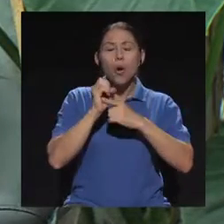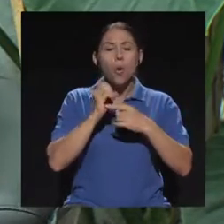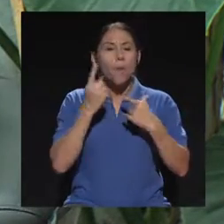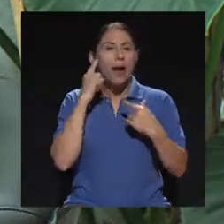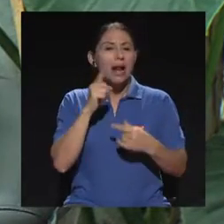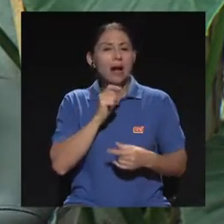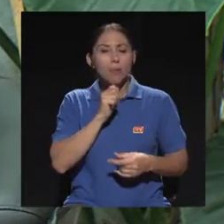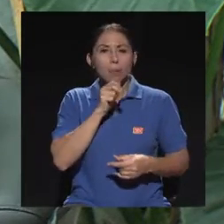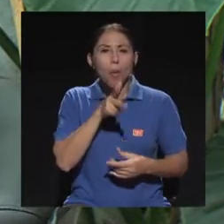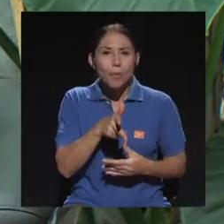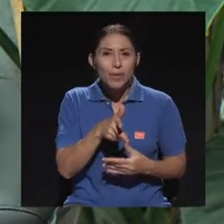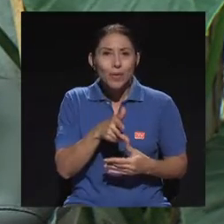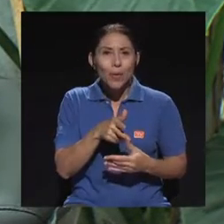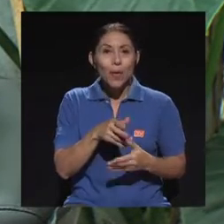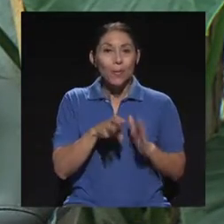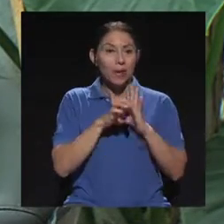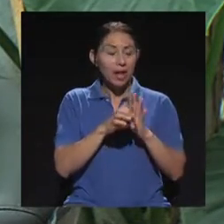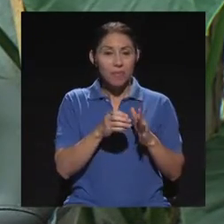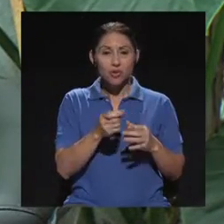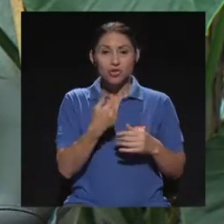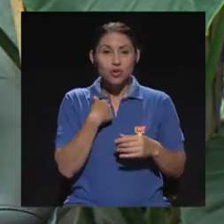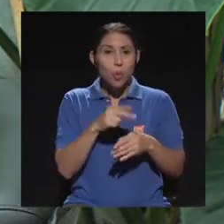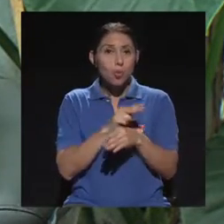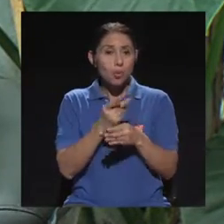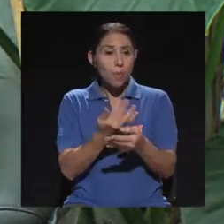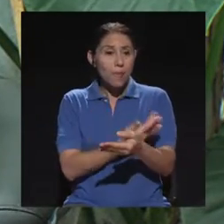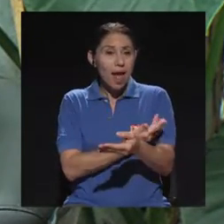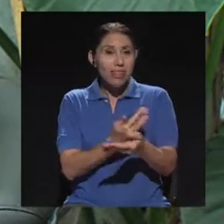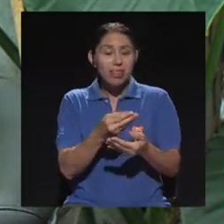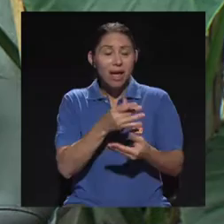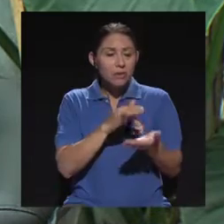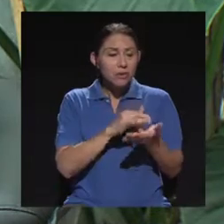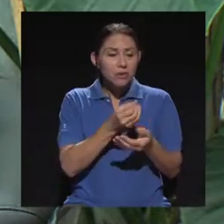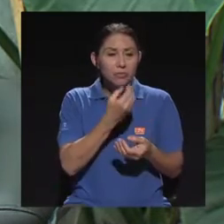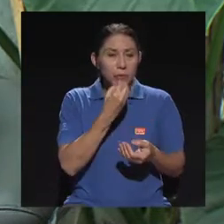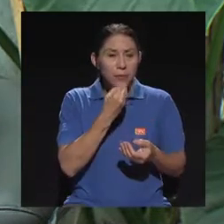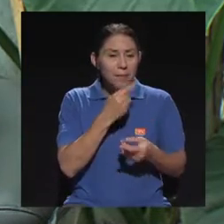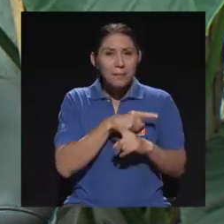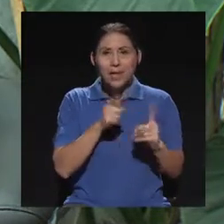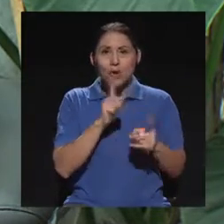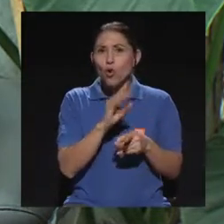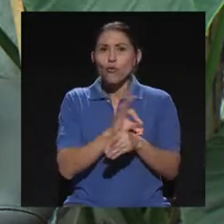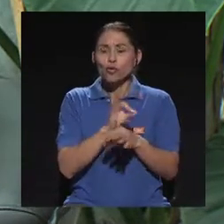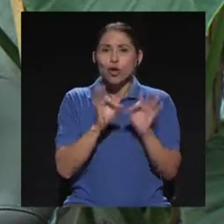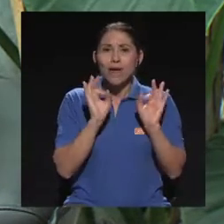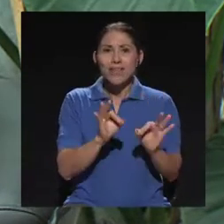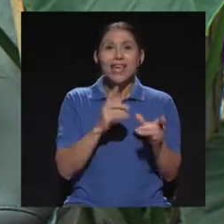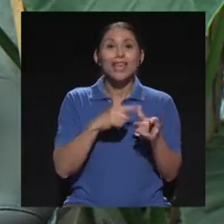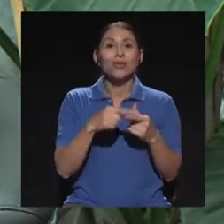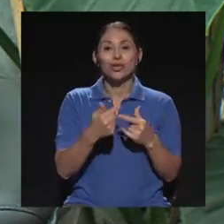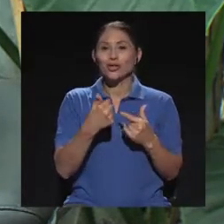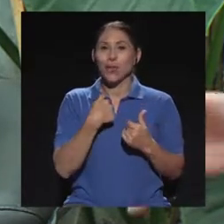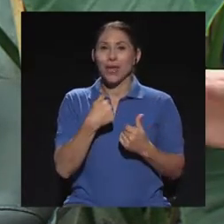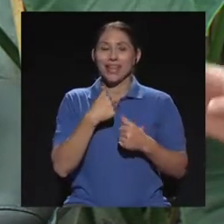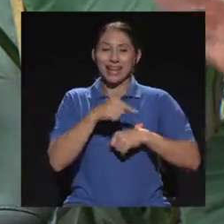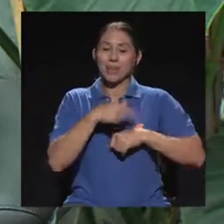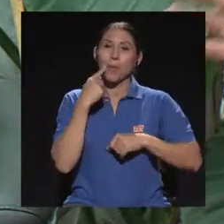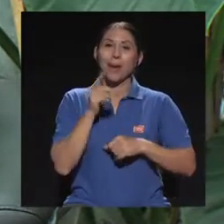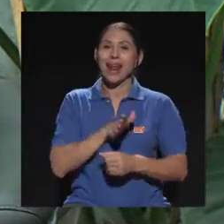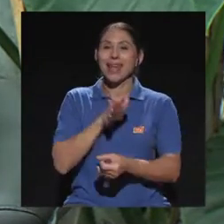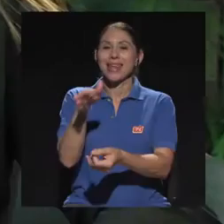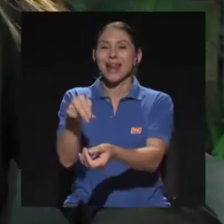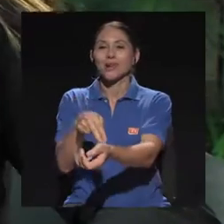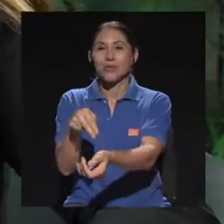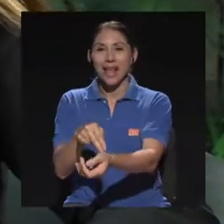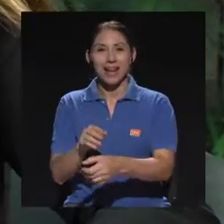diarrea, o sea, para cosas que si no funcionan, yo puedo, me va a dar chance de ir al hospital, ¿verdad? Algo menor, digamos.